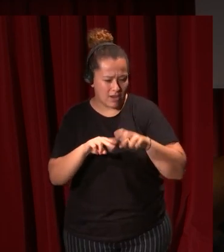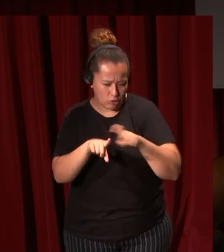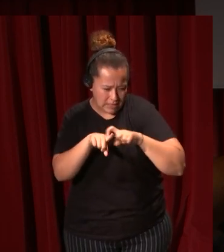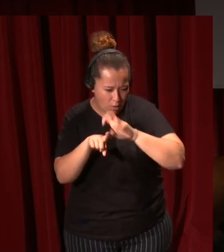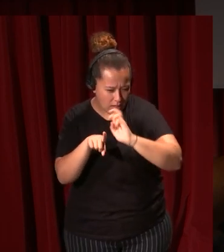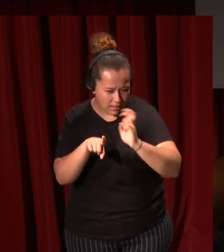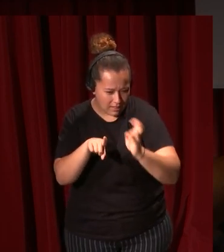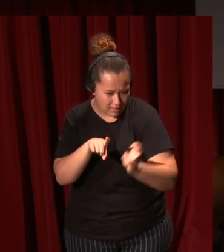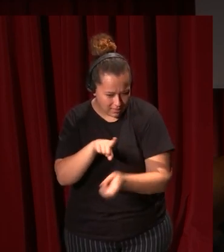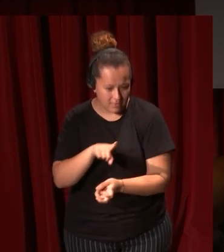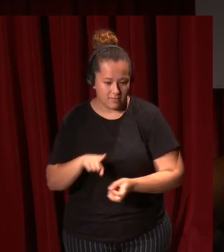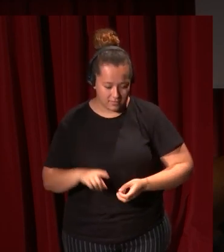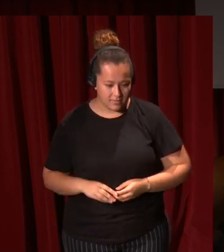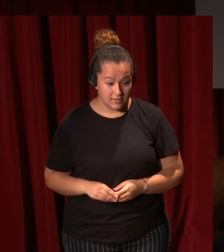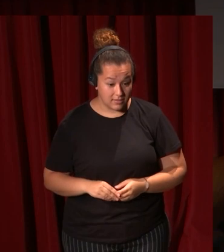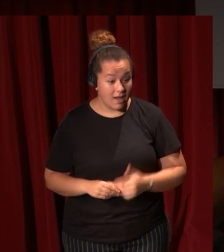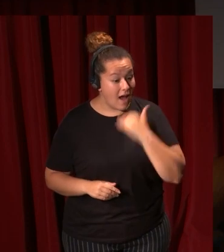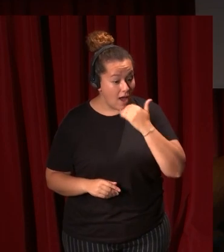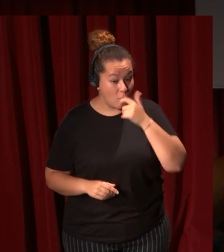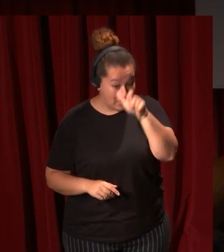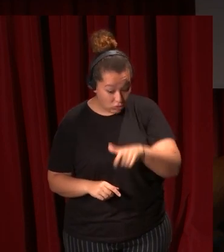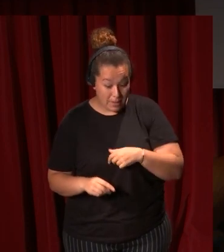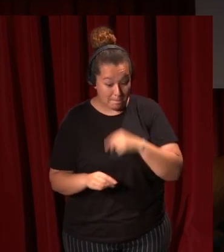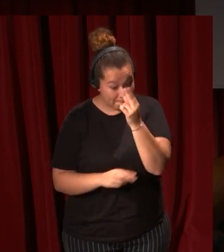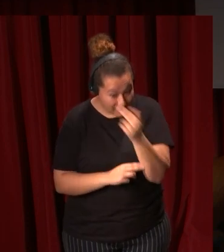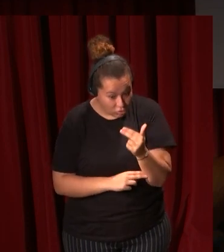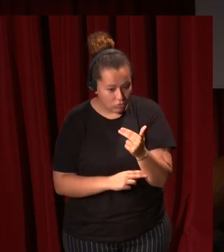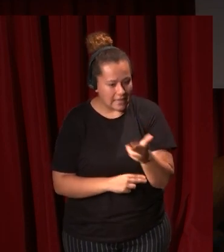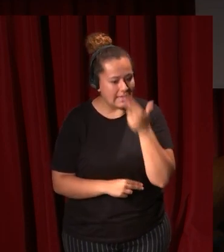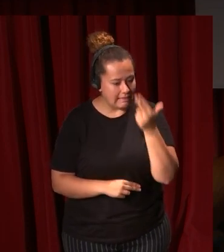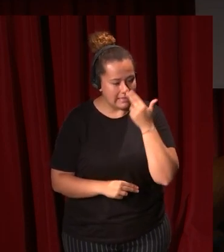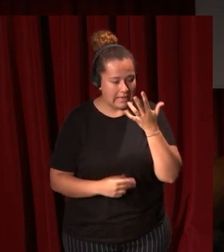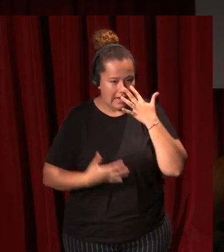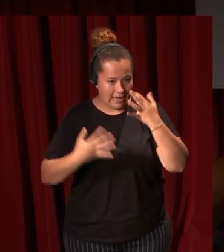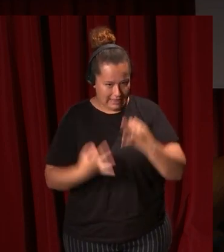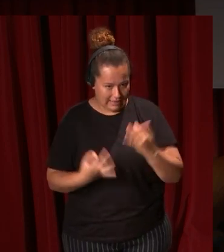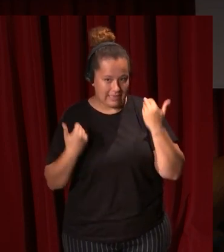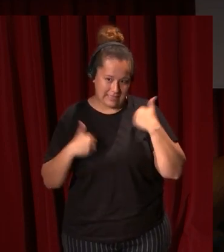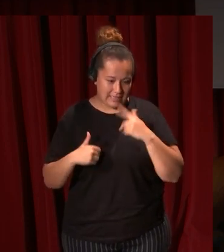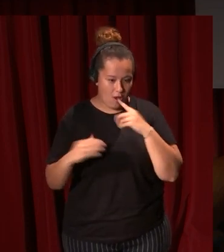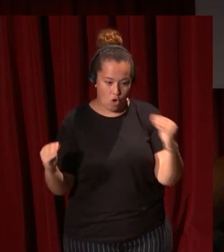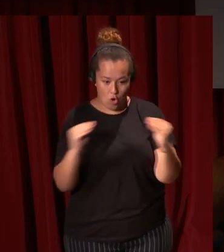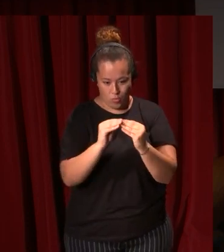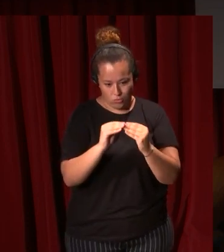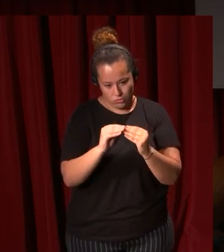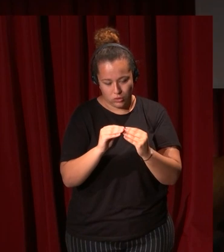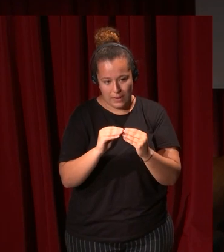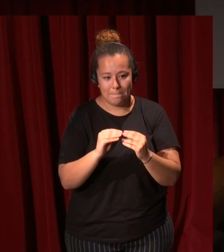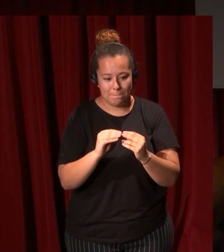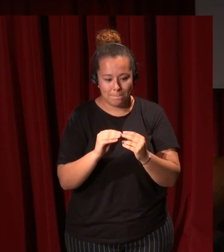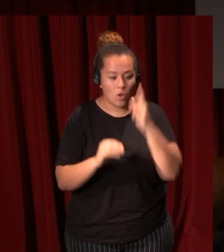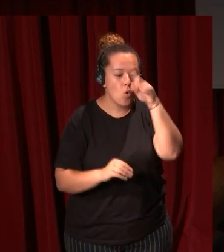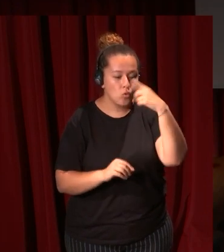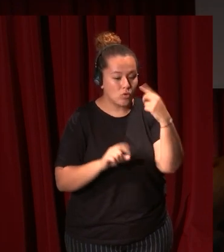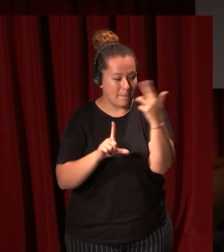bueno es una cuestión que al pintor le interesa que emana de una realidad que ya en sí también es común al margen de que la cultura pictórica